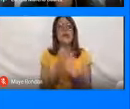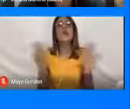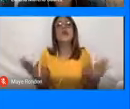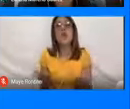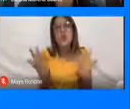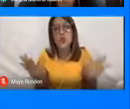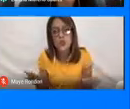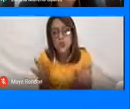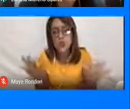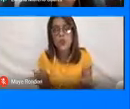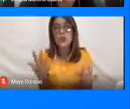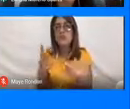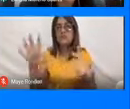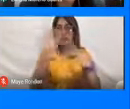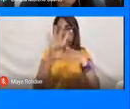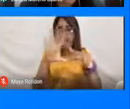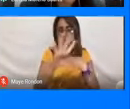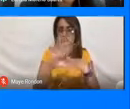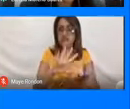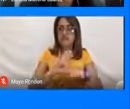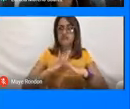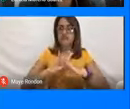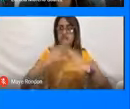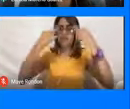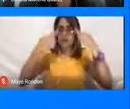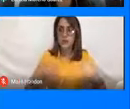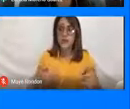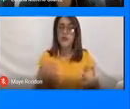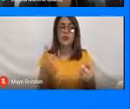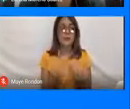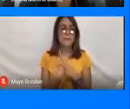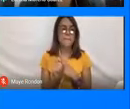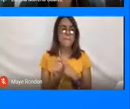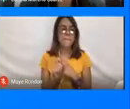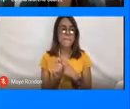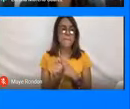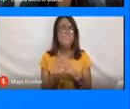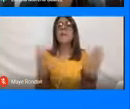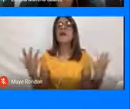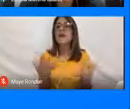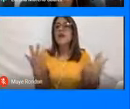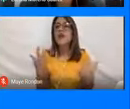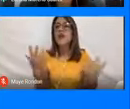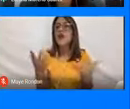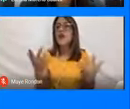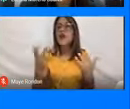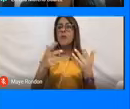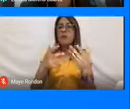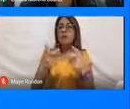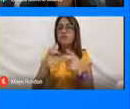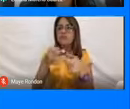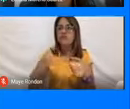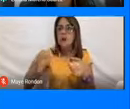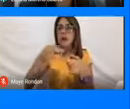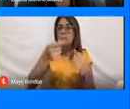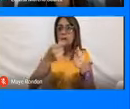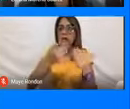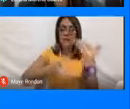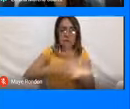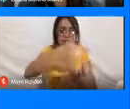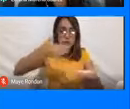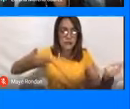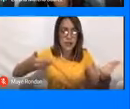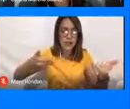puede tomar sus taxis de manera segura, cómo puede hacer el intercambio de monedas. Son tips básicos